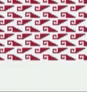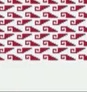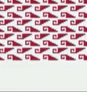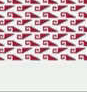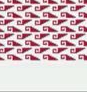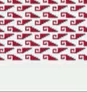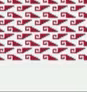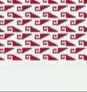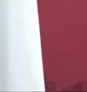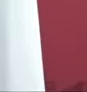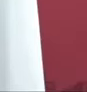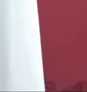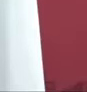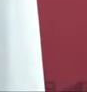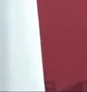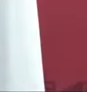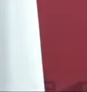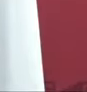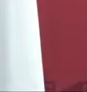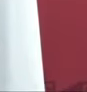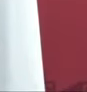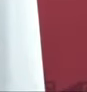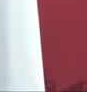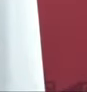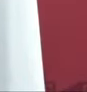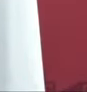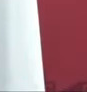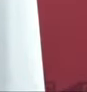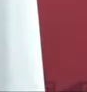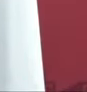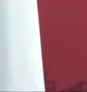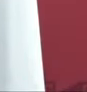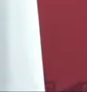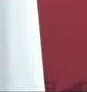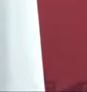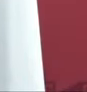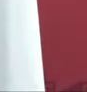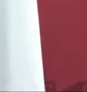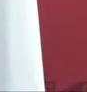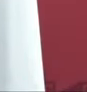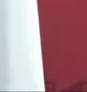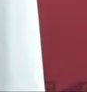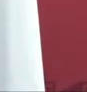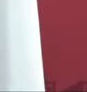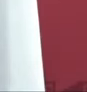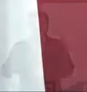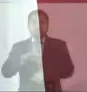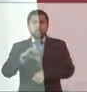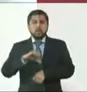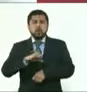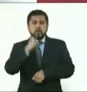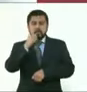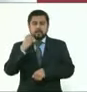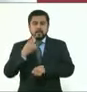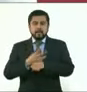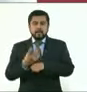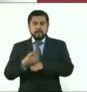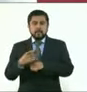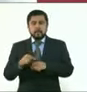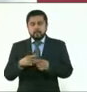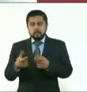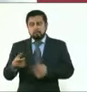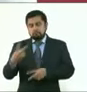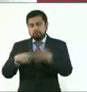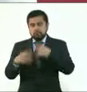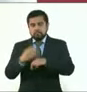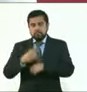Buenos días, hoy nos acompaña la secretaria de Finanzas y Administración, Luceliana